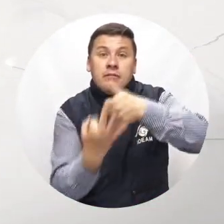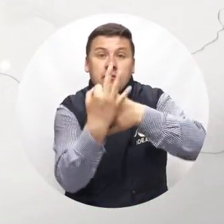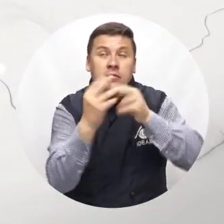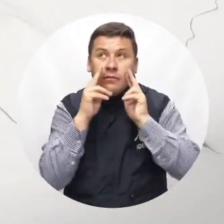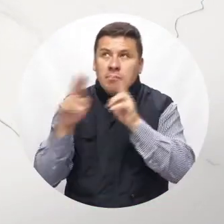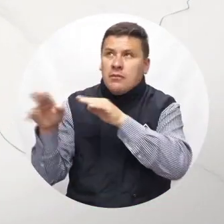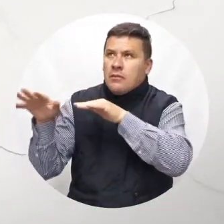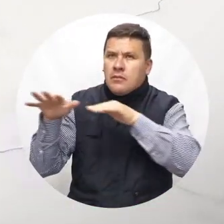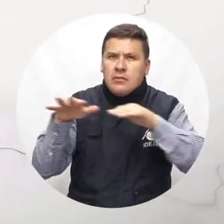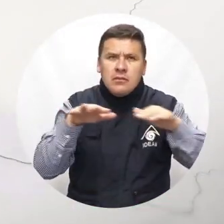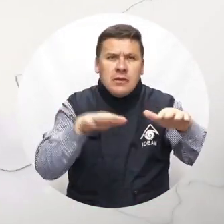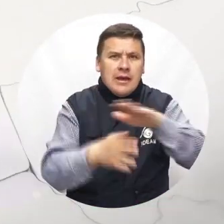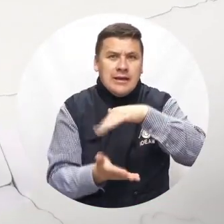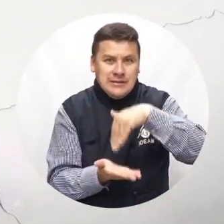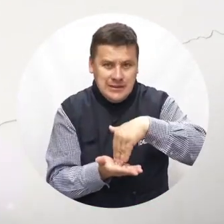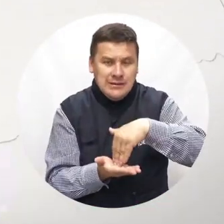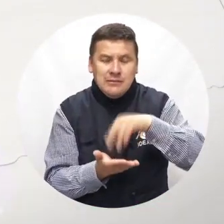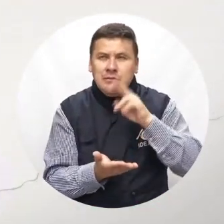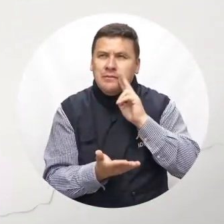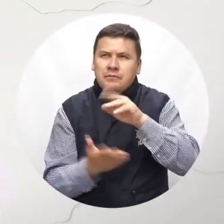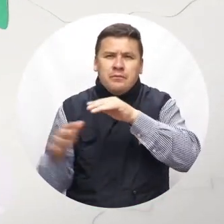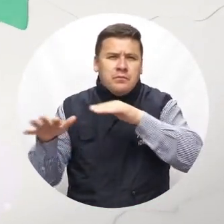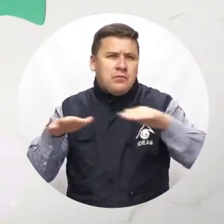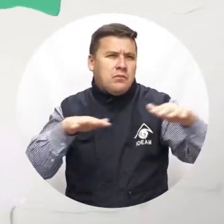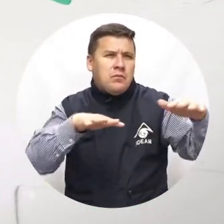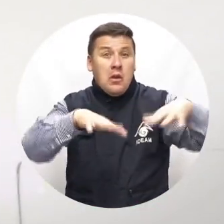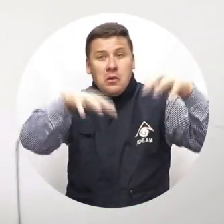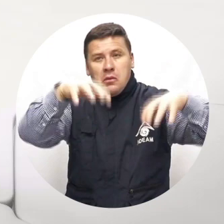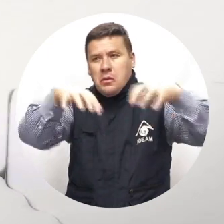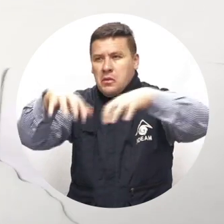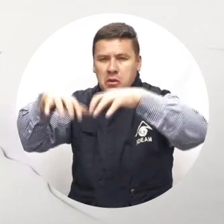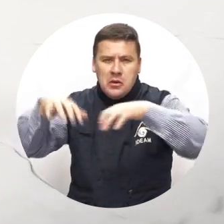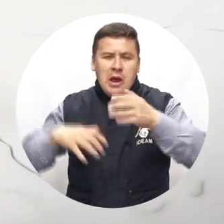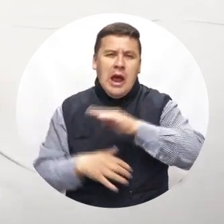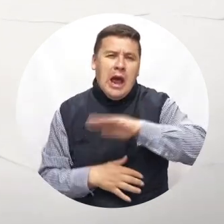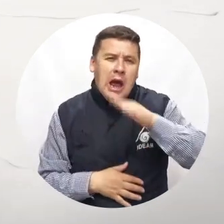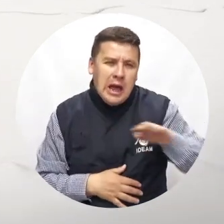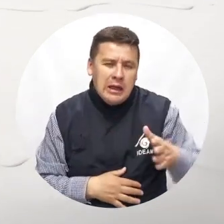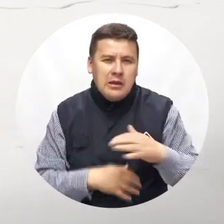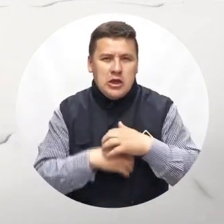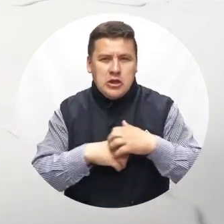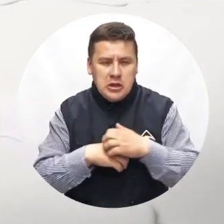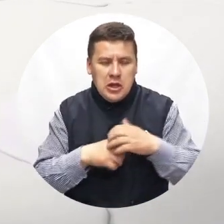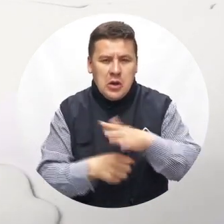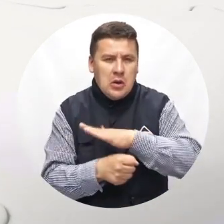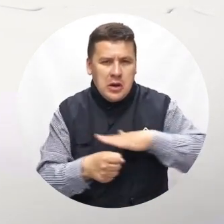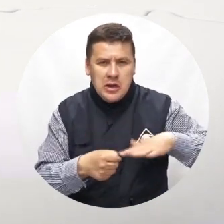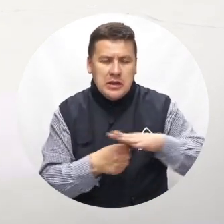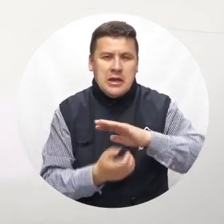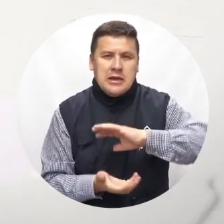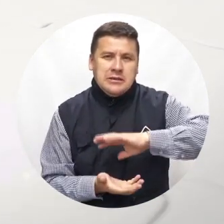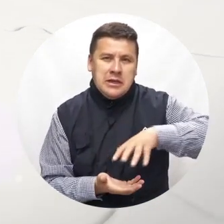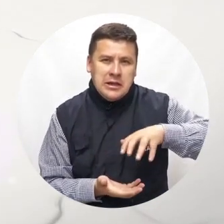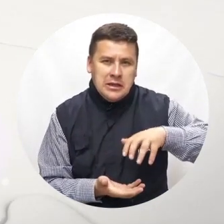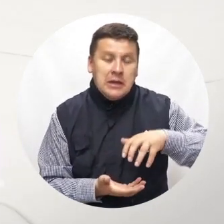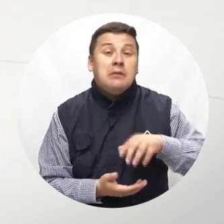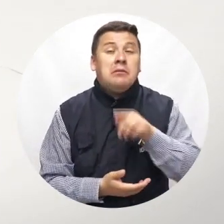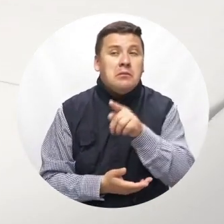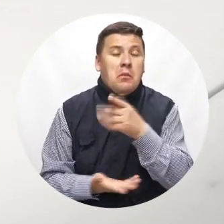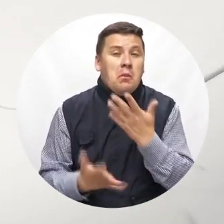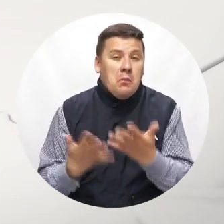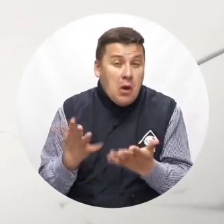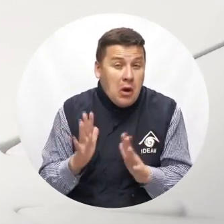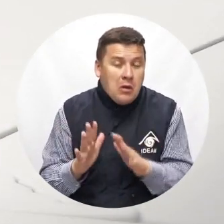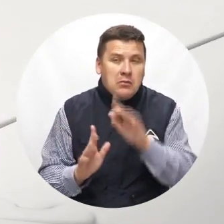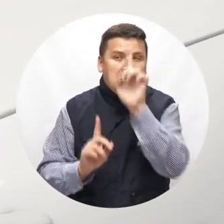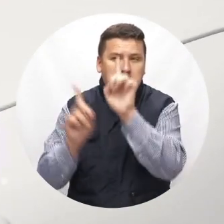que no serán sorpresas, rayos y demás actividad eléctrica. En la región andina, al centro del país, se presencian nubarrones lluviosos en los